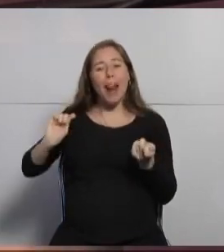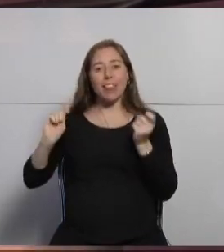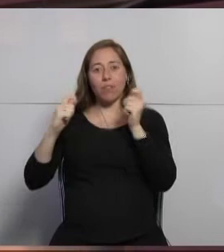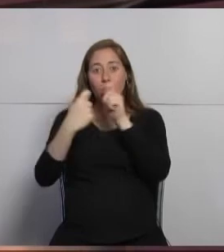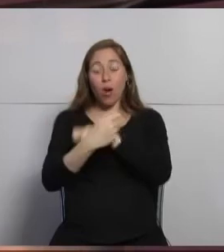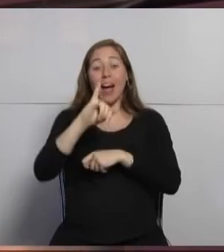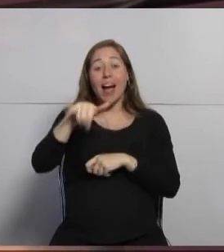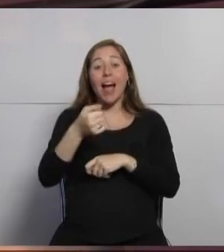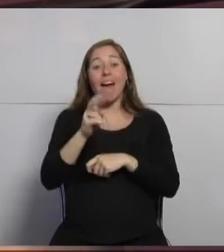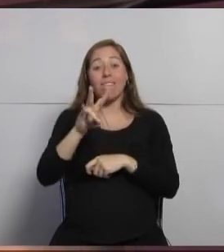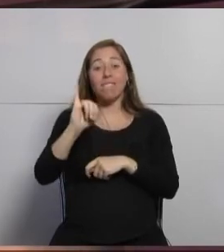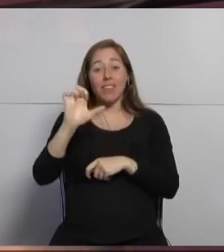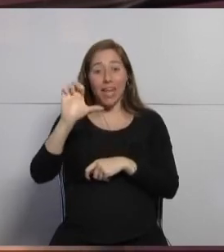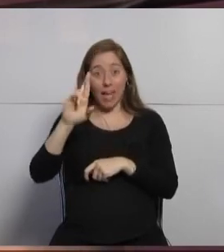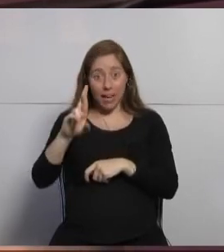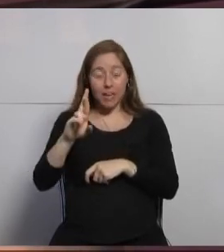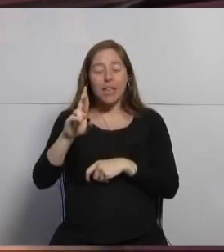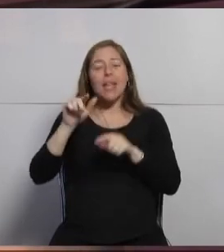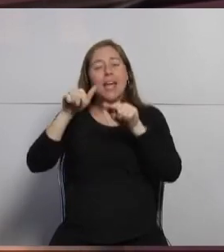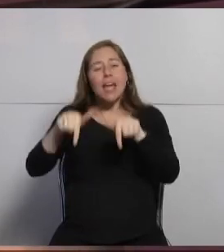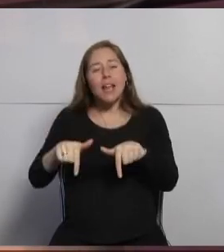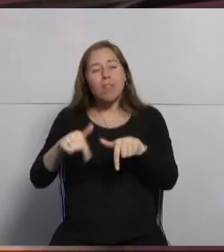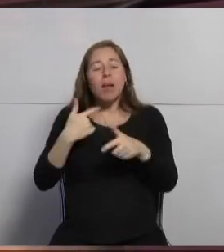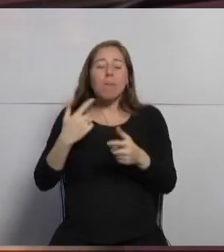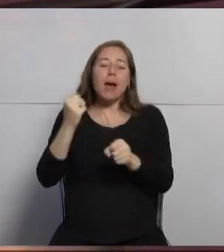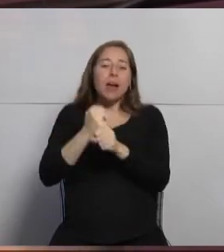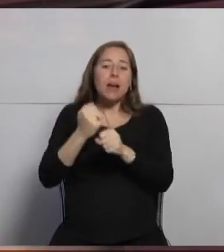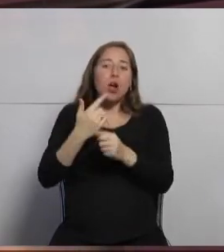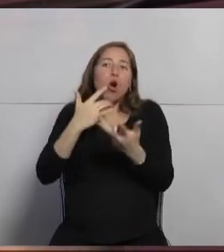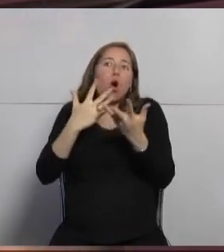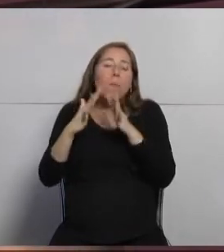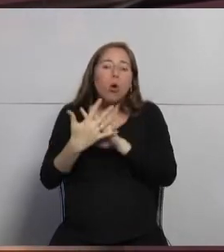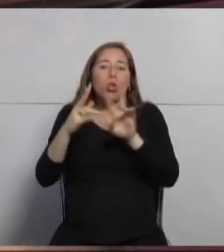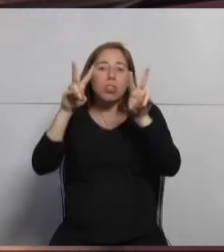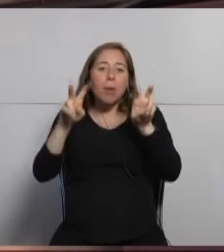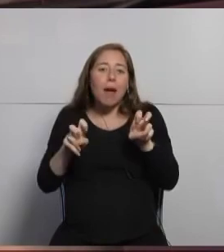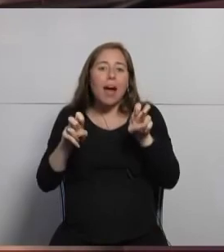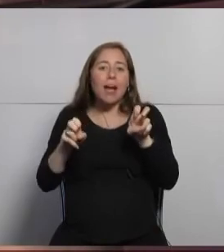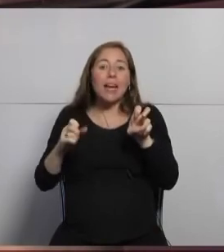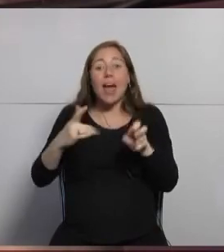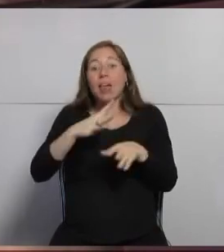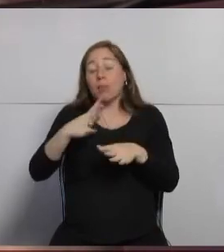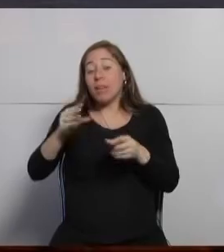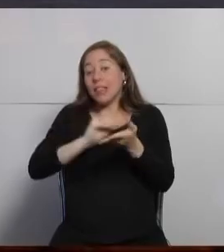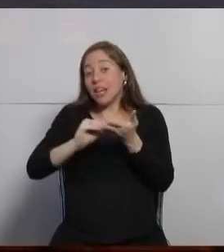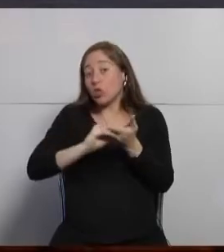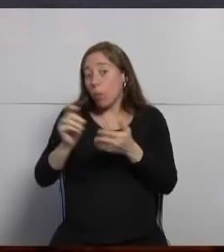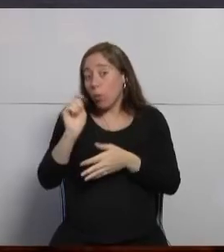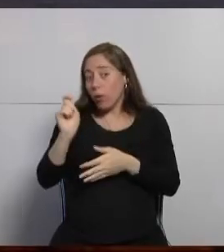Fiorina de Netlabs presentando Montevideo API DevOps en la administración pública Javier bienvenido adelante